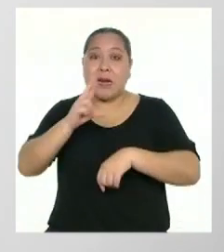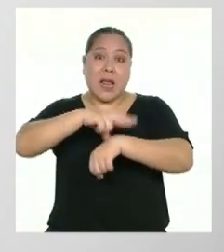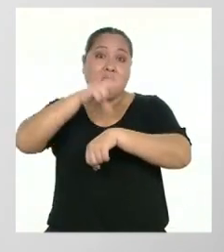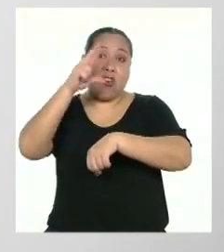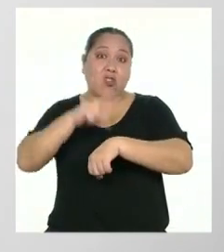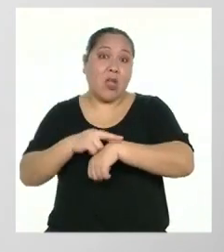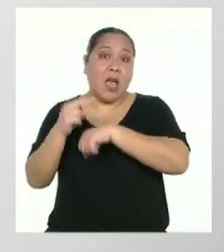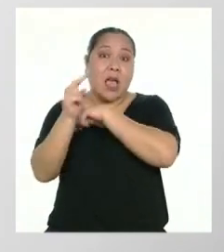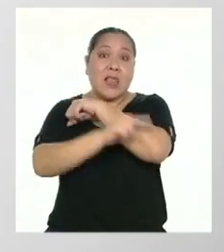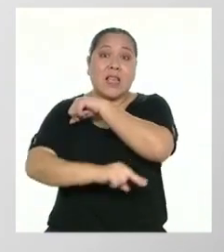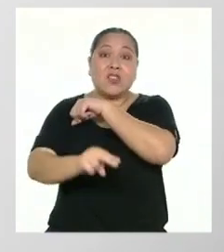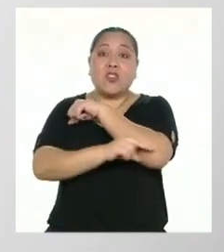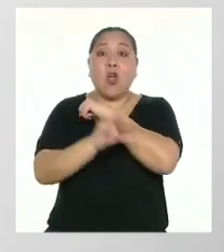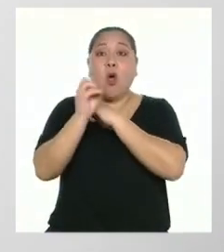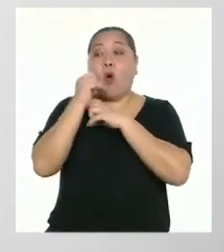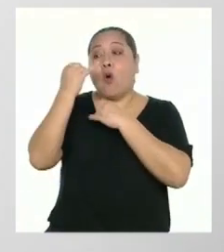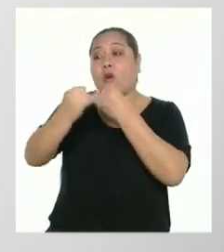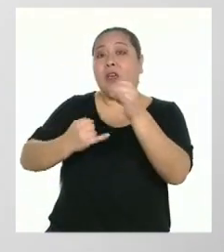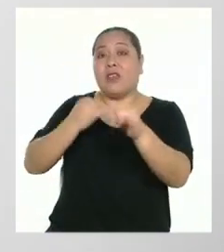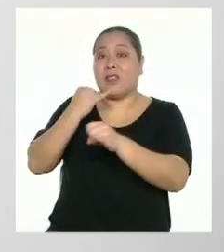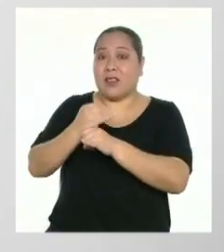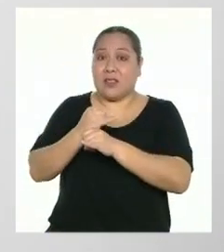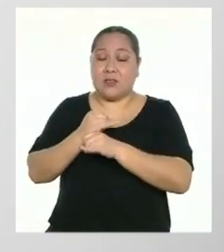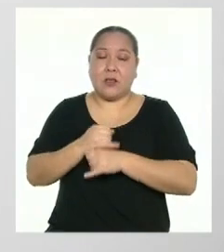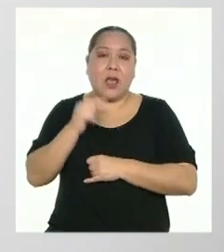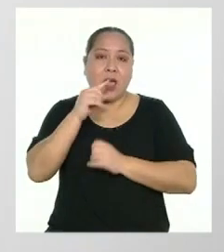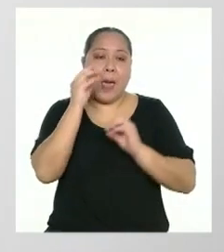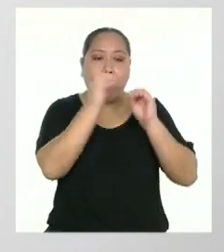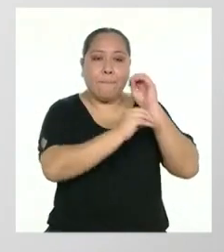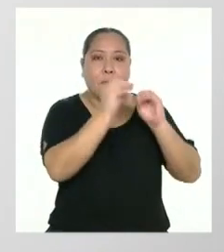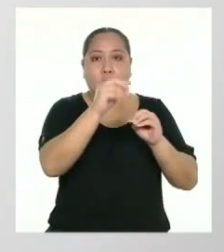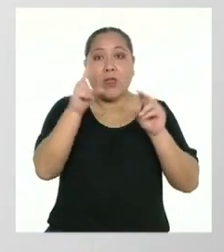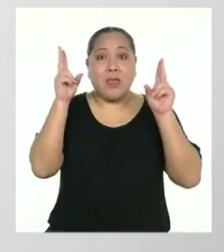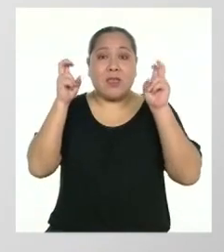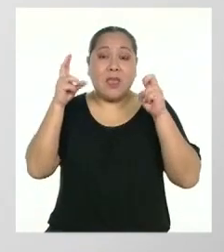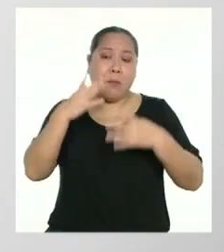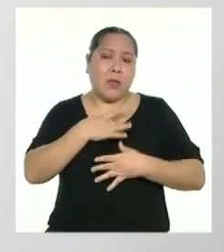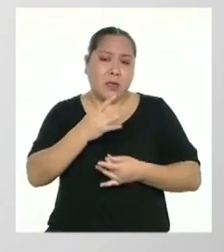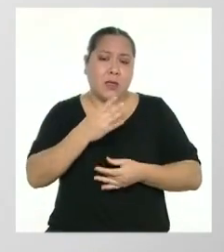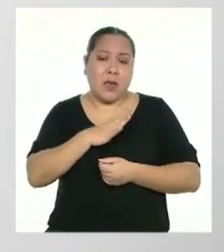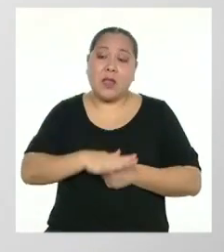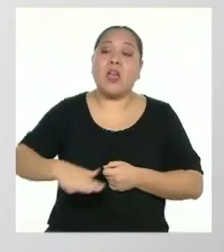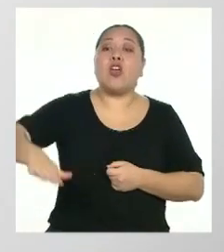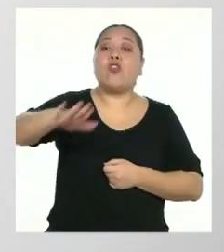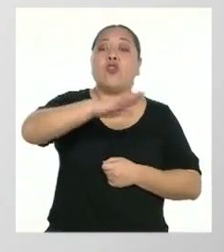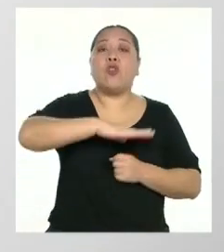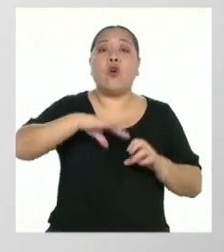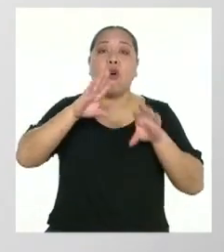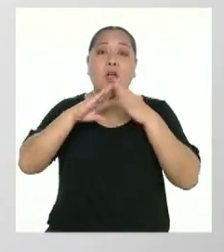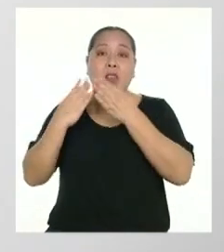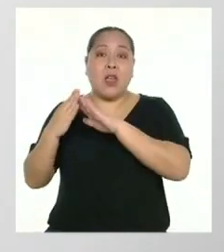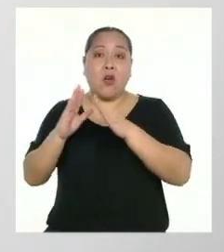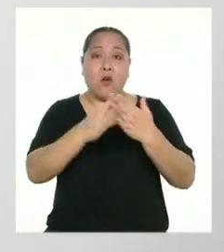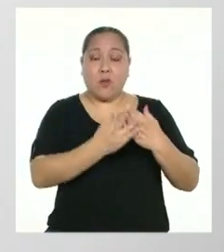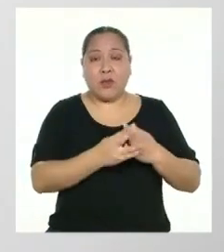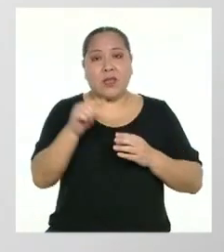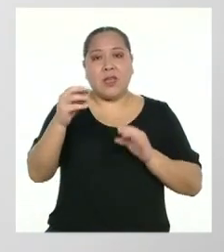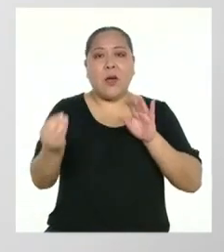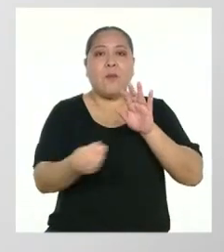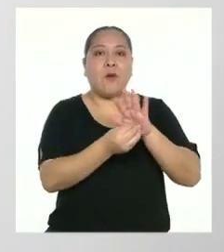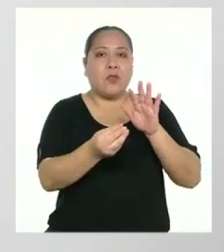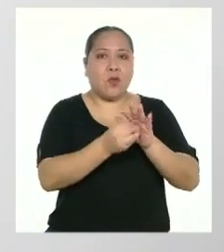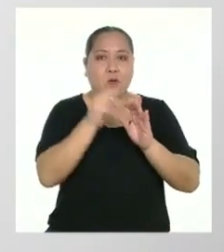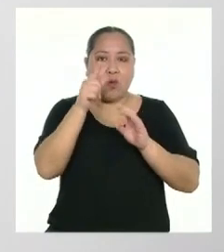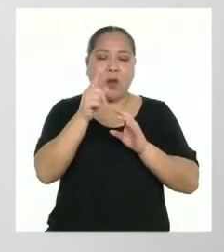internacional. Usualmente desarrollan temas de interés de la comunidad y aportan un valor